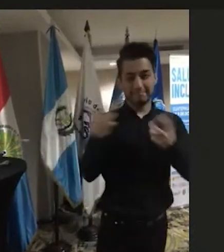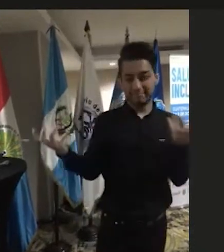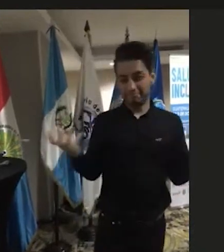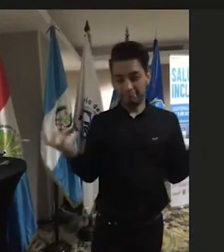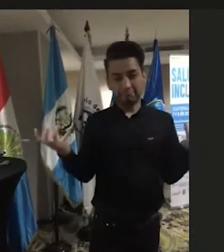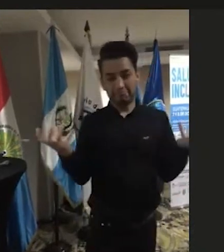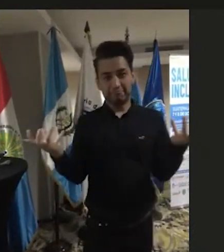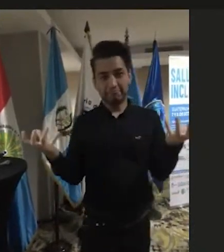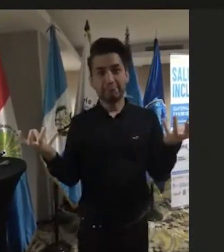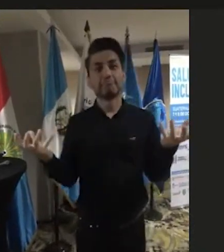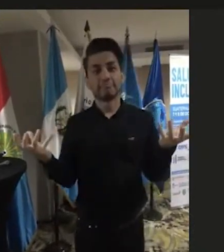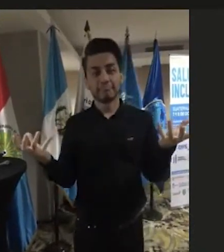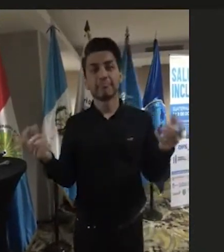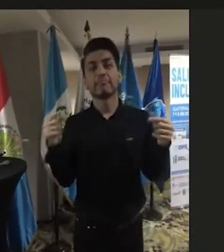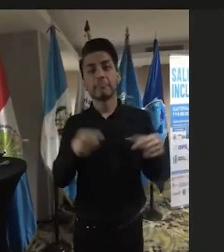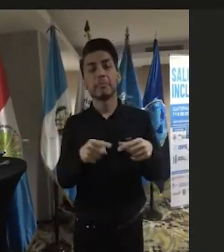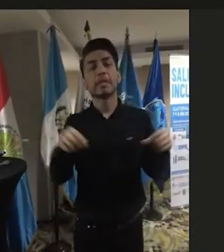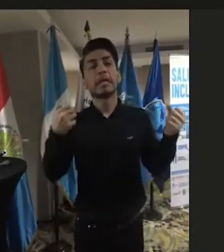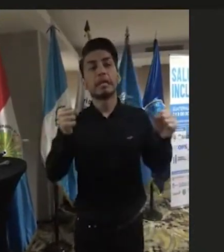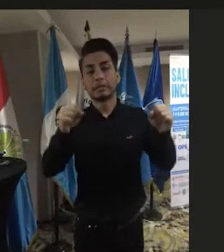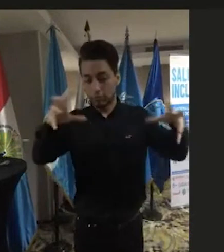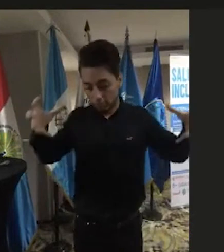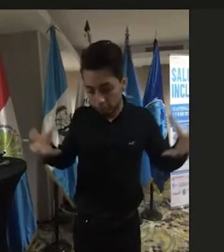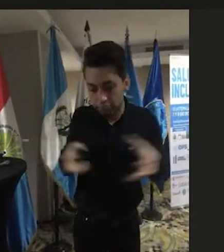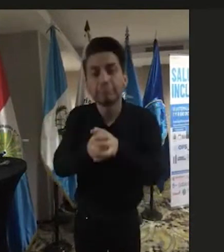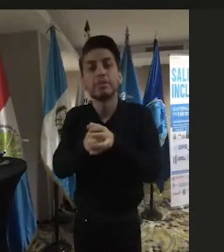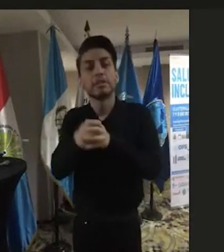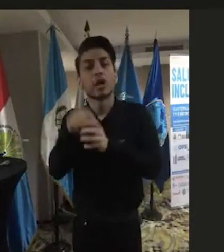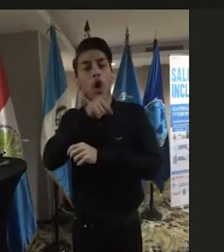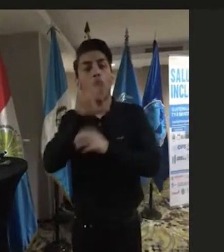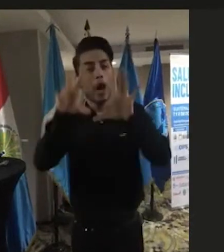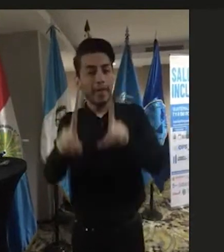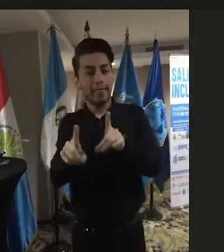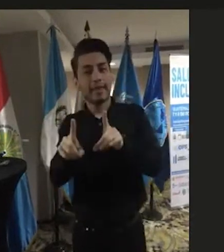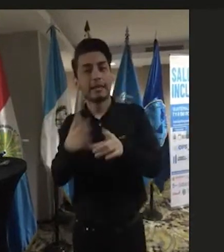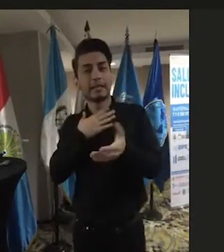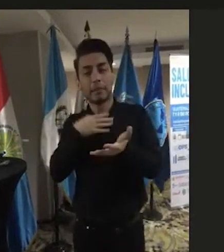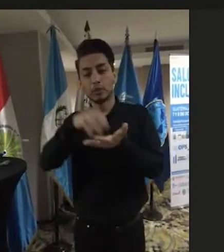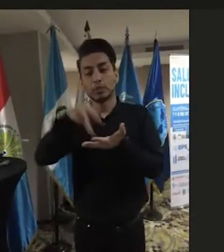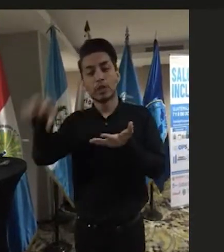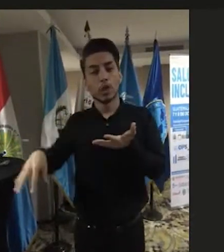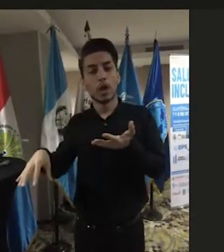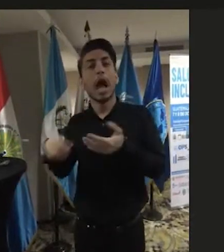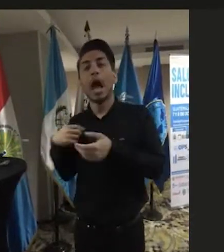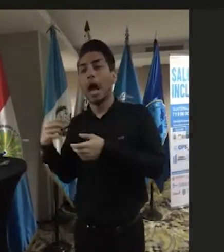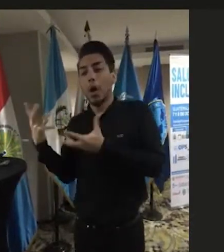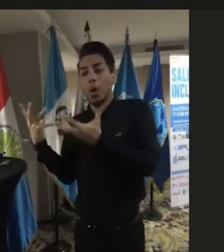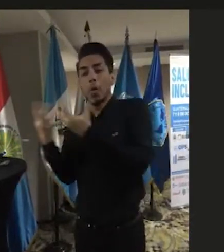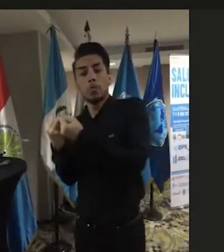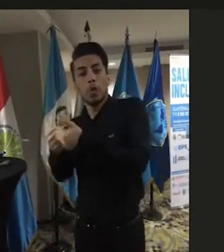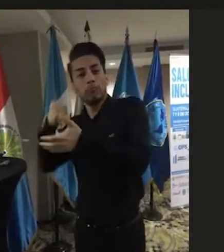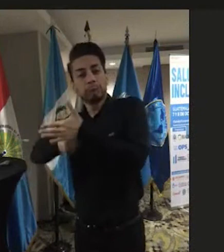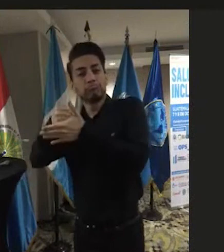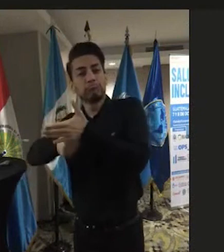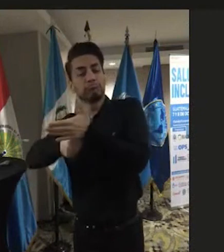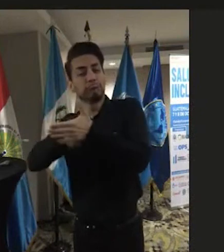Conformaron un subsector al interno del CONADI y echaron lucha junto a nosotros. Eso